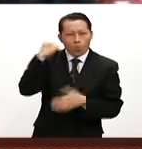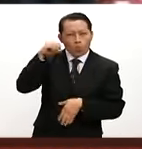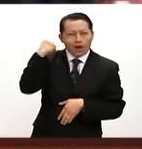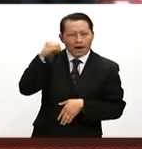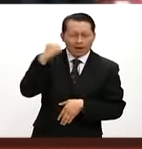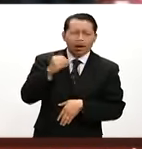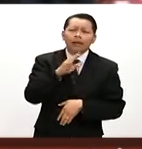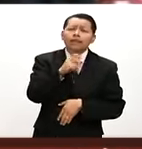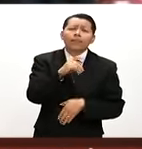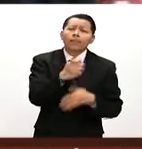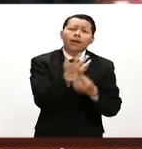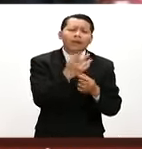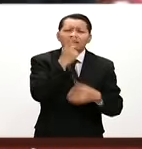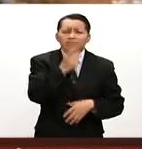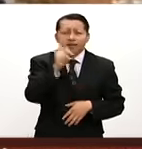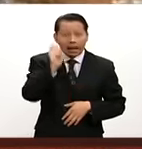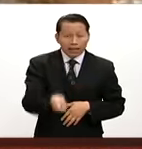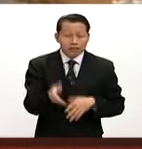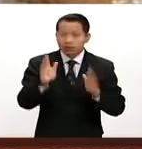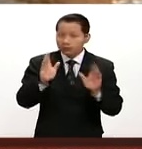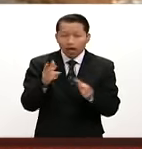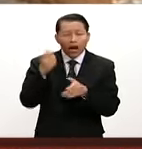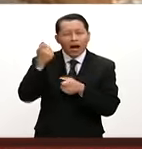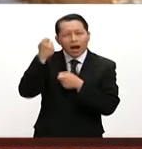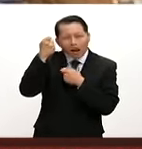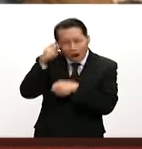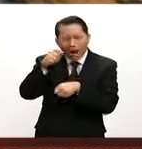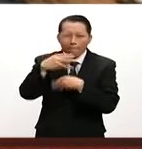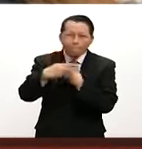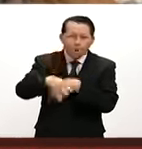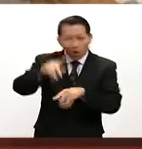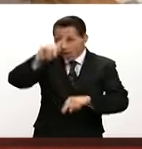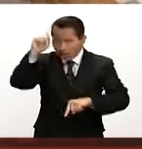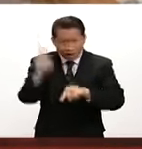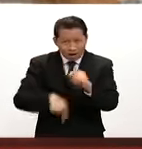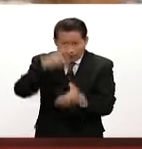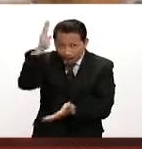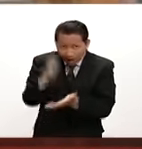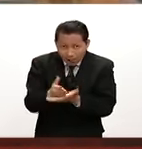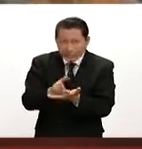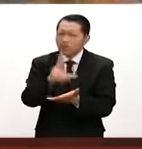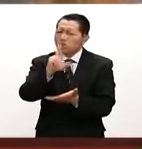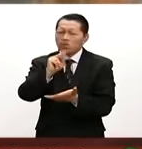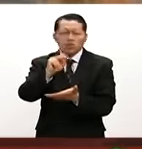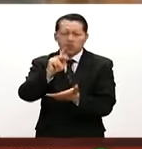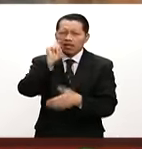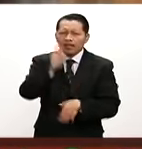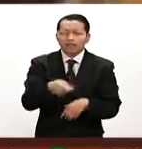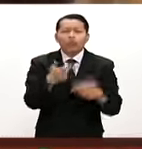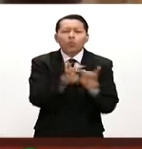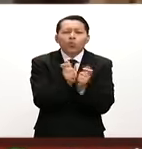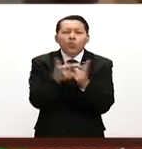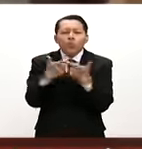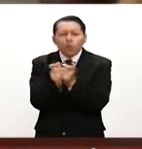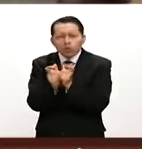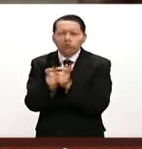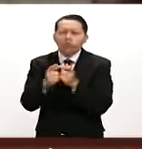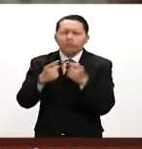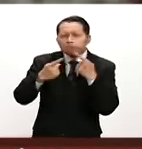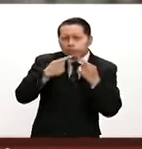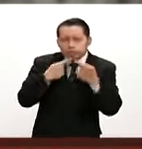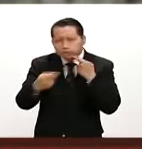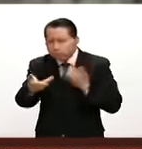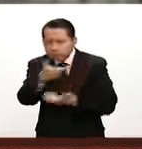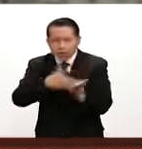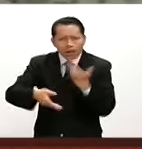no se trata de un acuerdo para terminar con las protestas, sino una reorganización de los contingentes que están instalados ahí desde el pasado